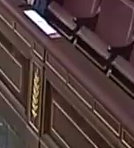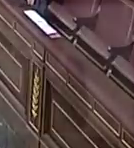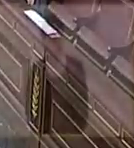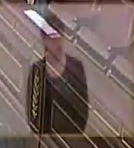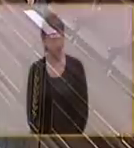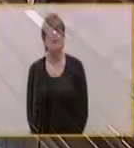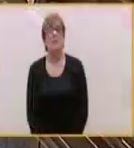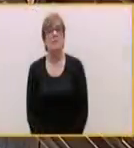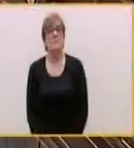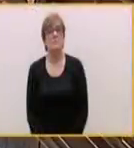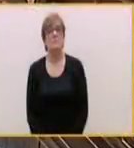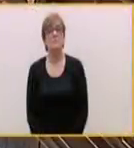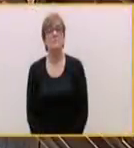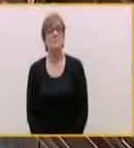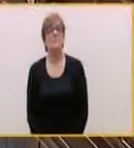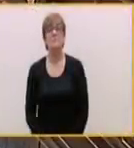Señor presidente,